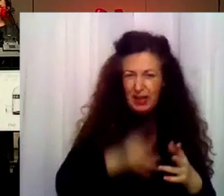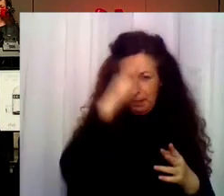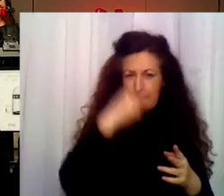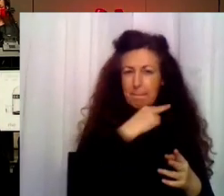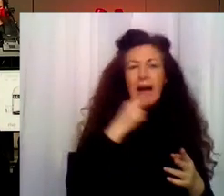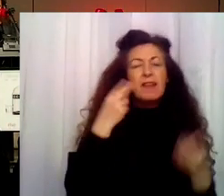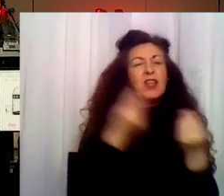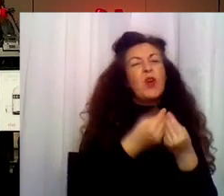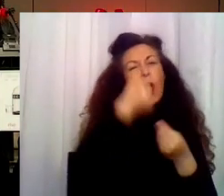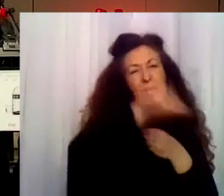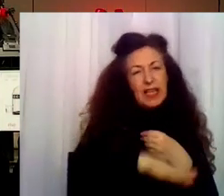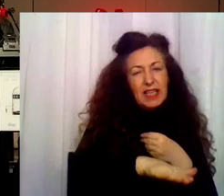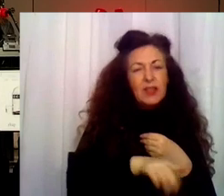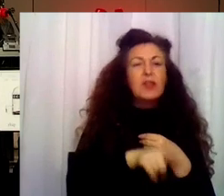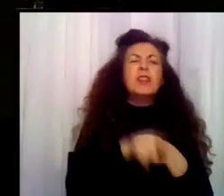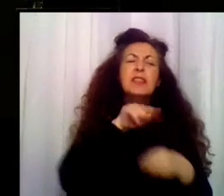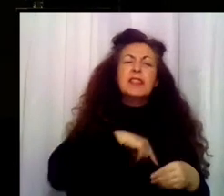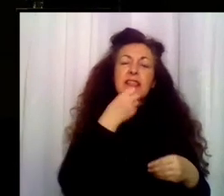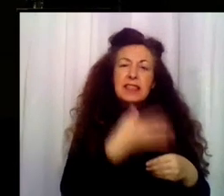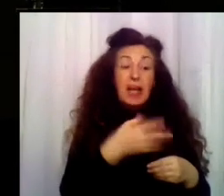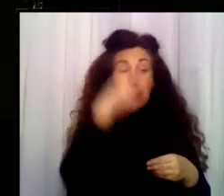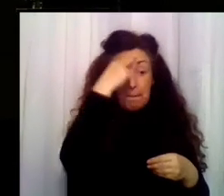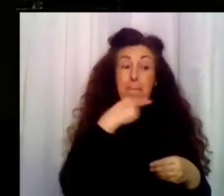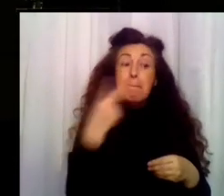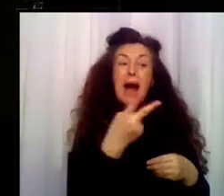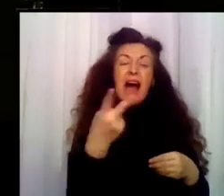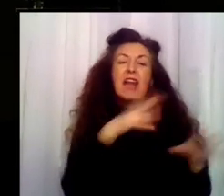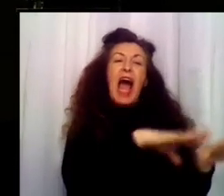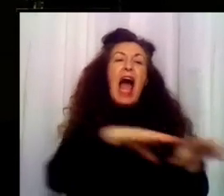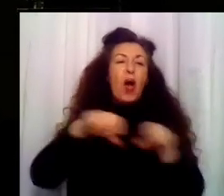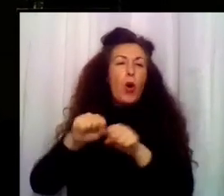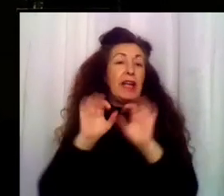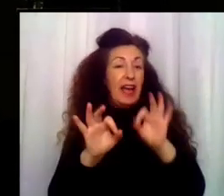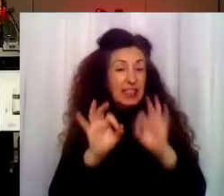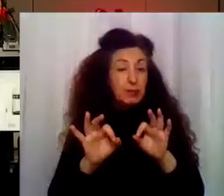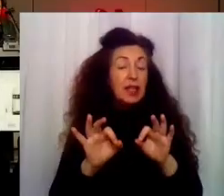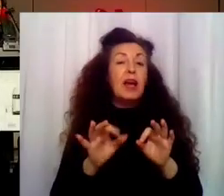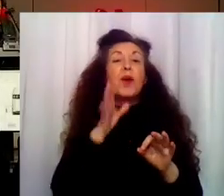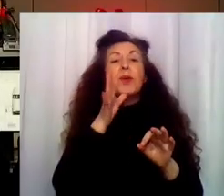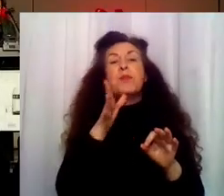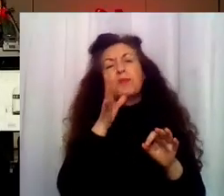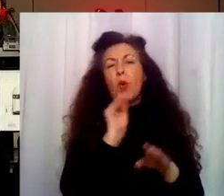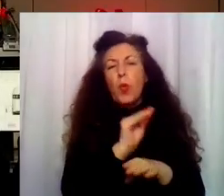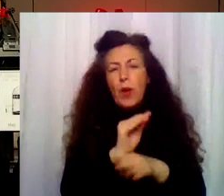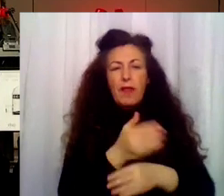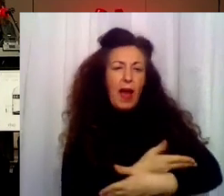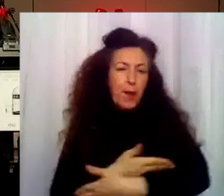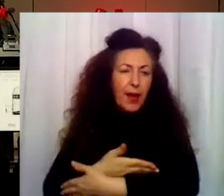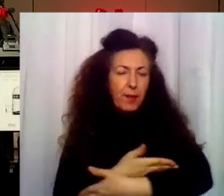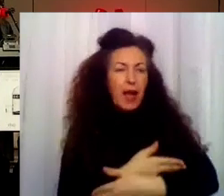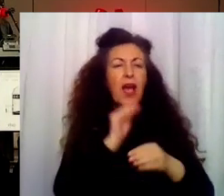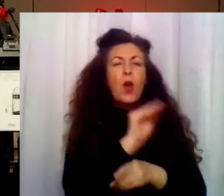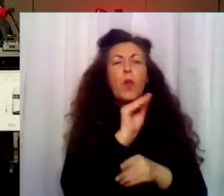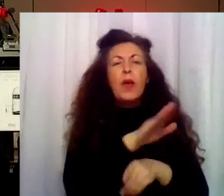Porque son padres de acogida. Han acogido a chicos, a bebés... Normalmente porque no tienen madre o los padres andan con problemas.